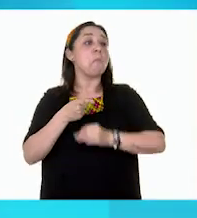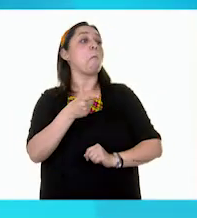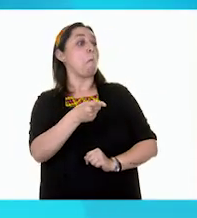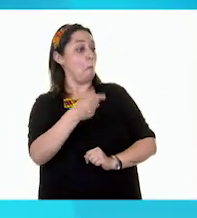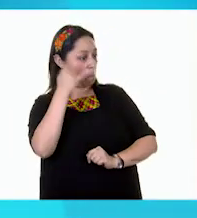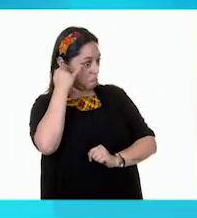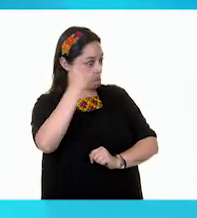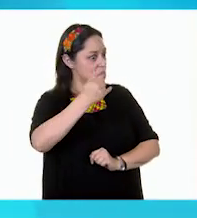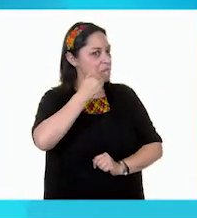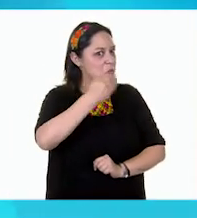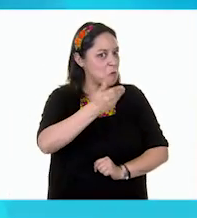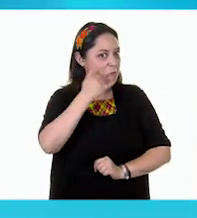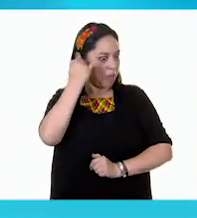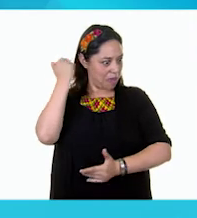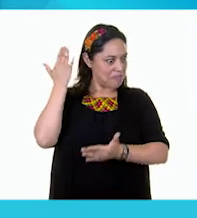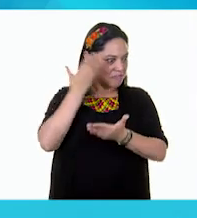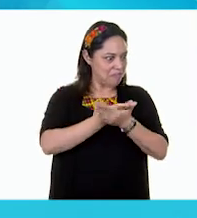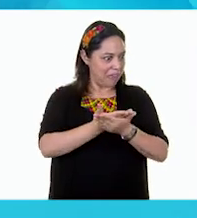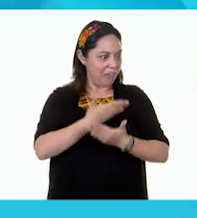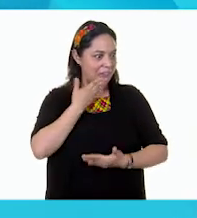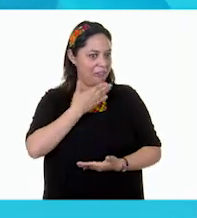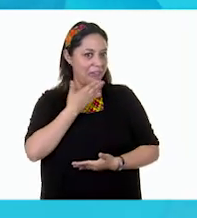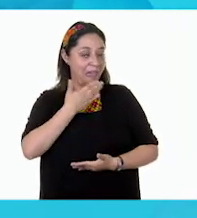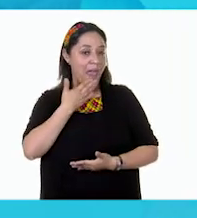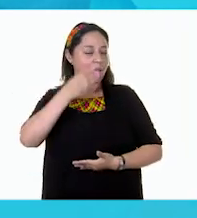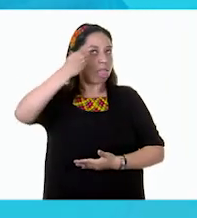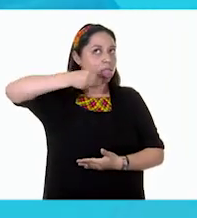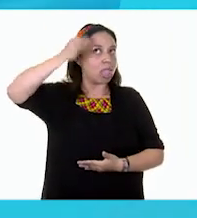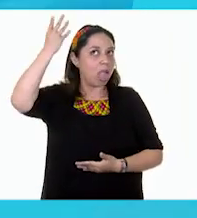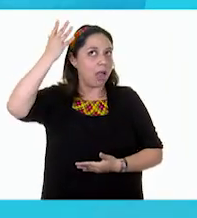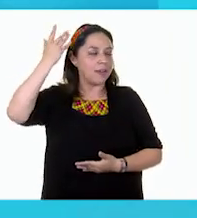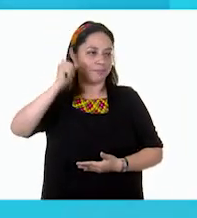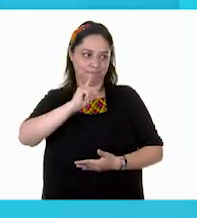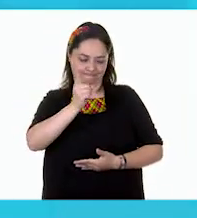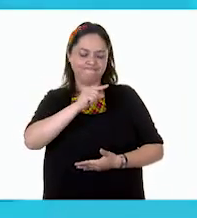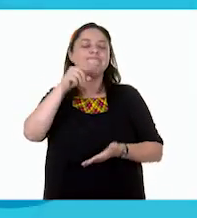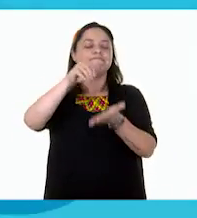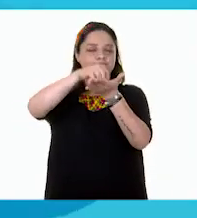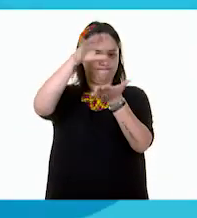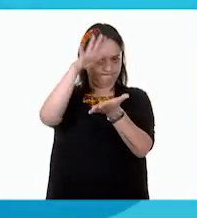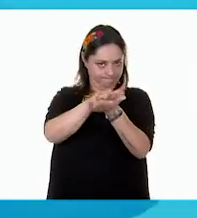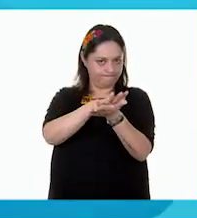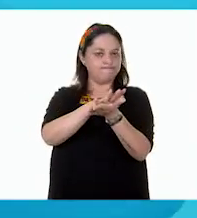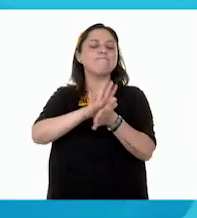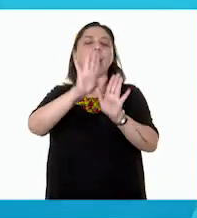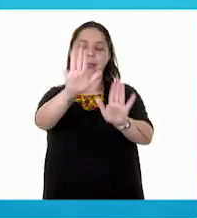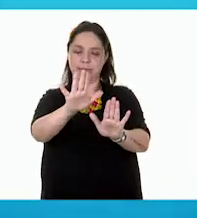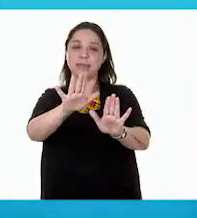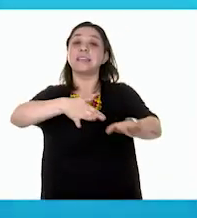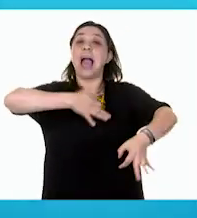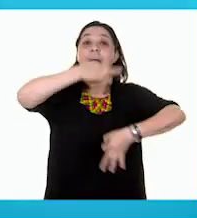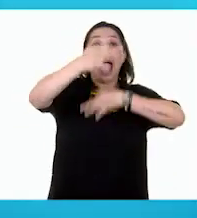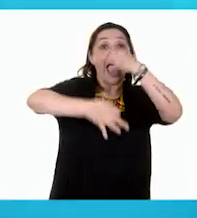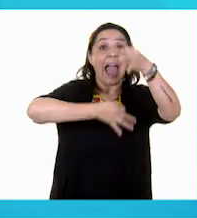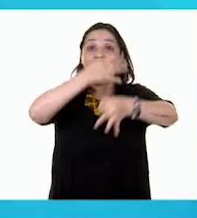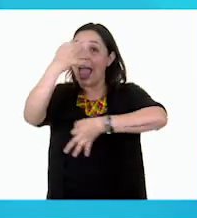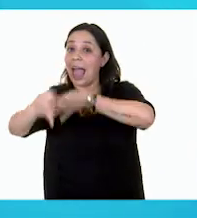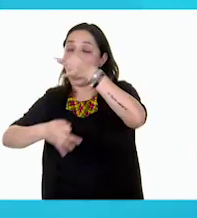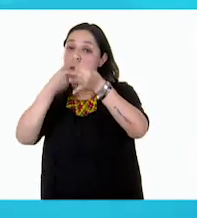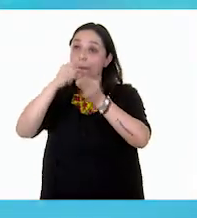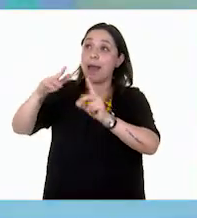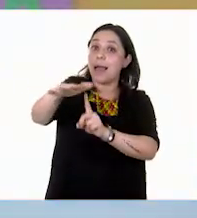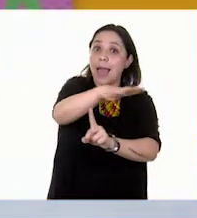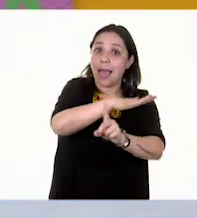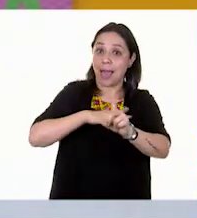Es una buena propuesta. No hay que olvidarla. Entonces, vamos a diseñar nuestra campaña ambiental. ¿Qué les parece?